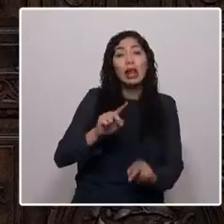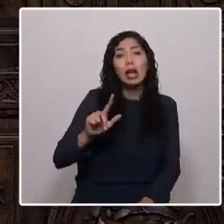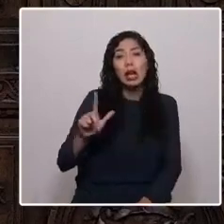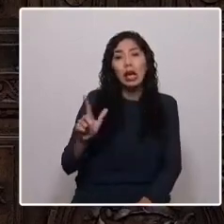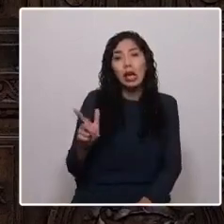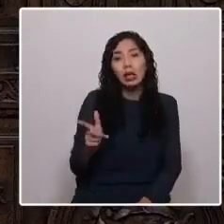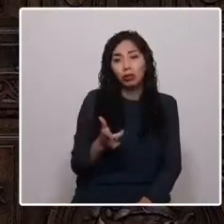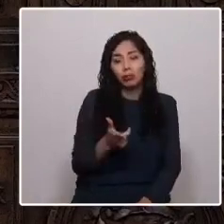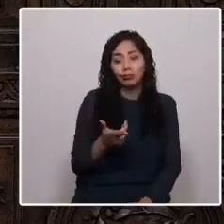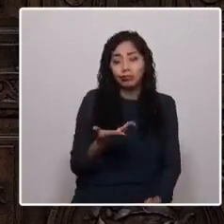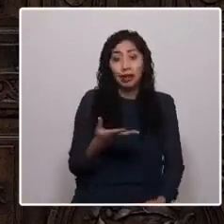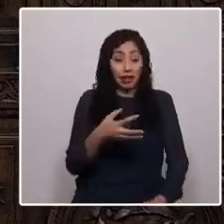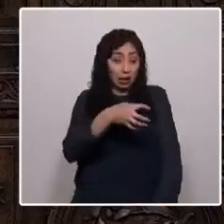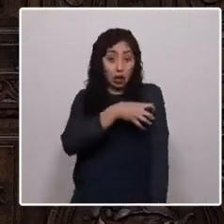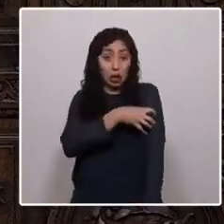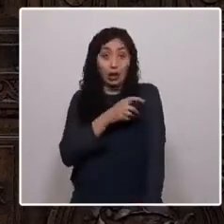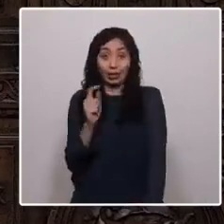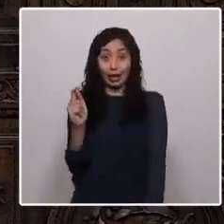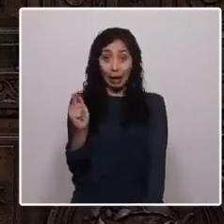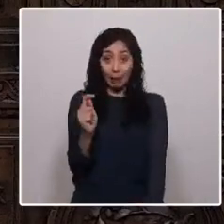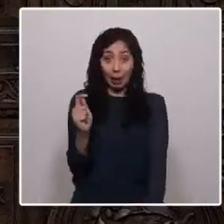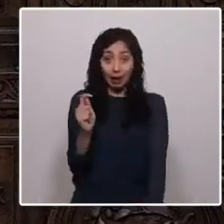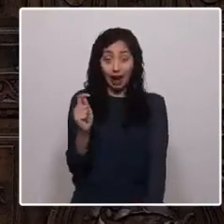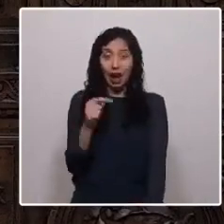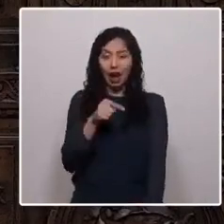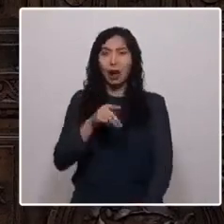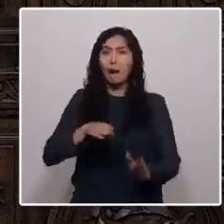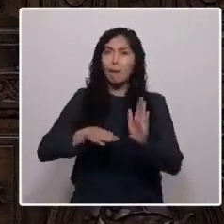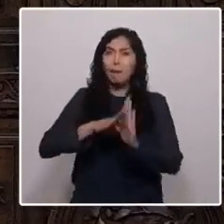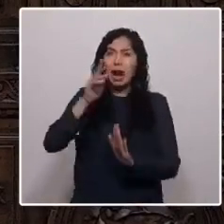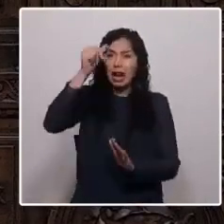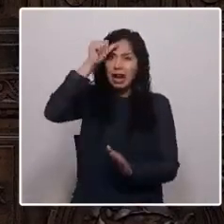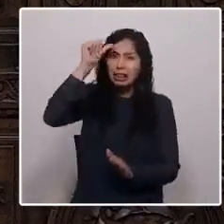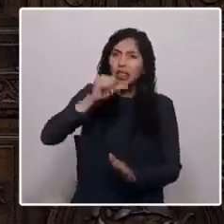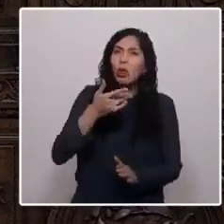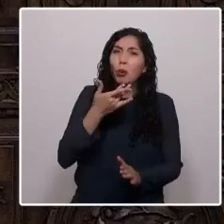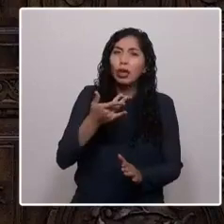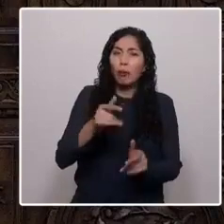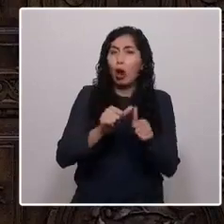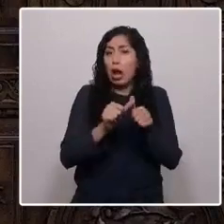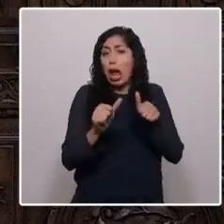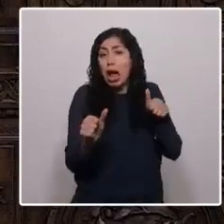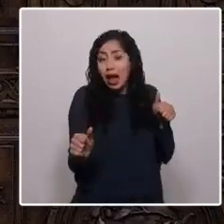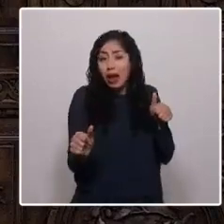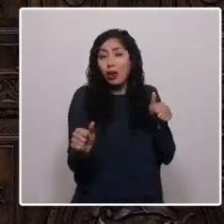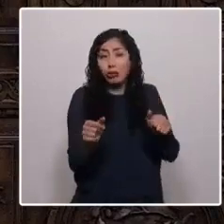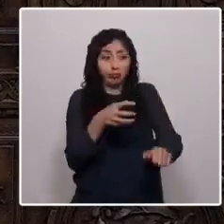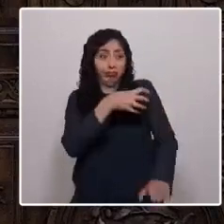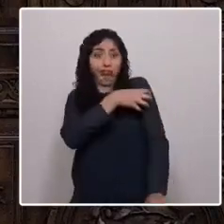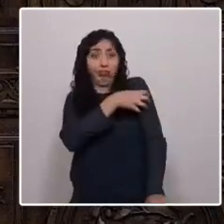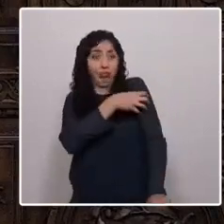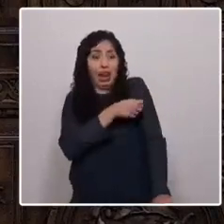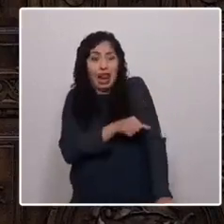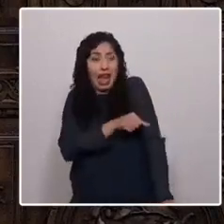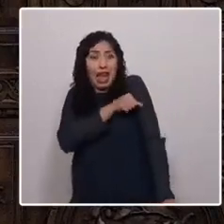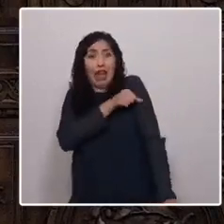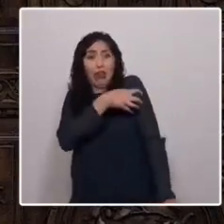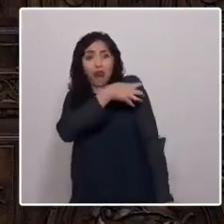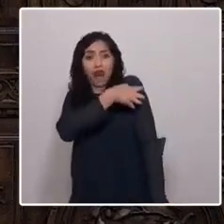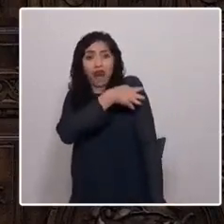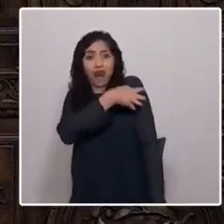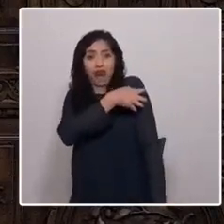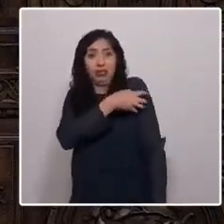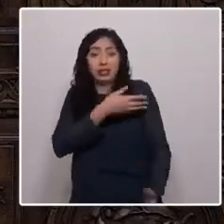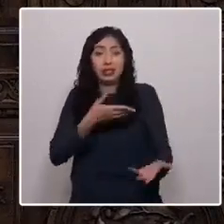Tarapacá es una de las regiones más castigadas por su condición de zona extrema, al igual que aquellas regiones de esas